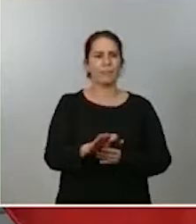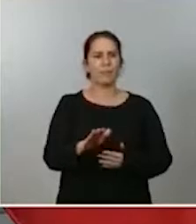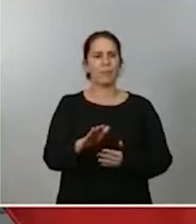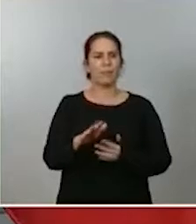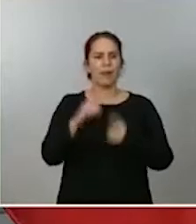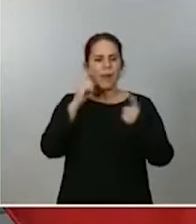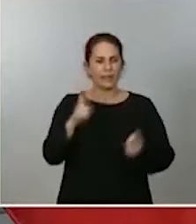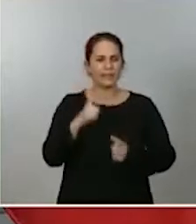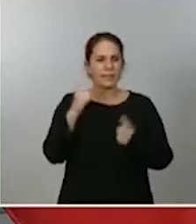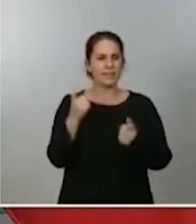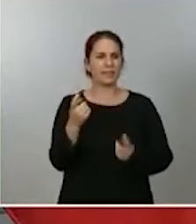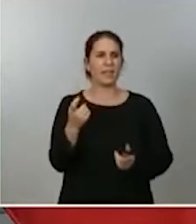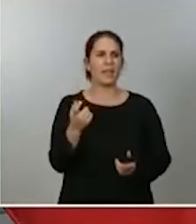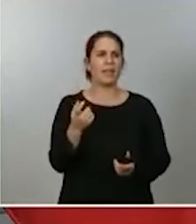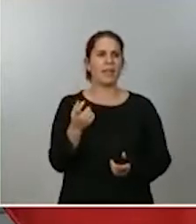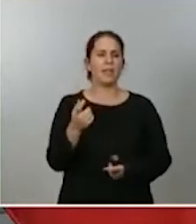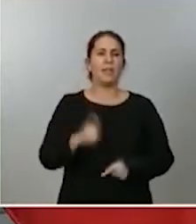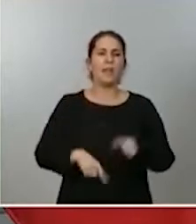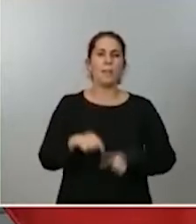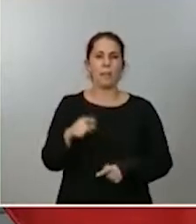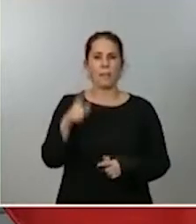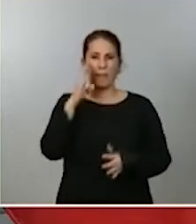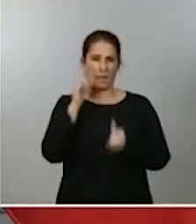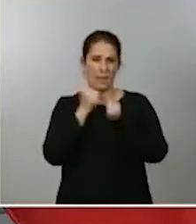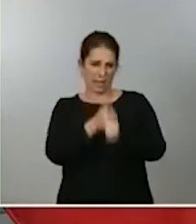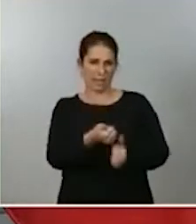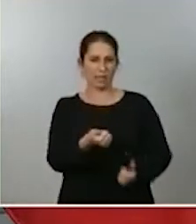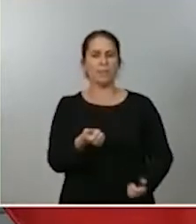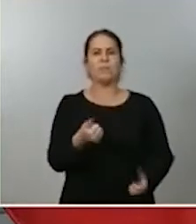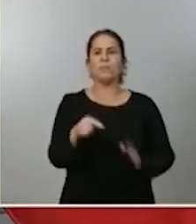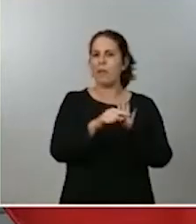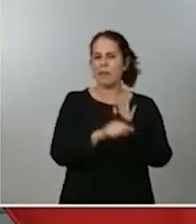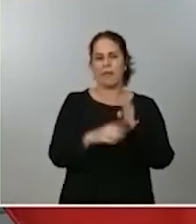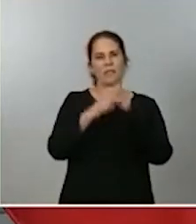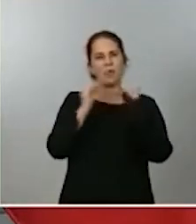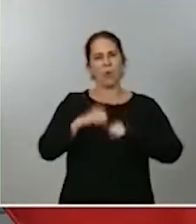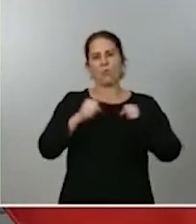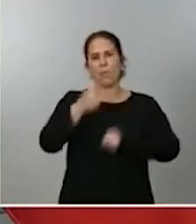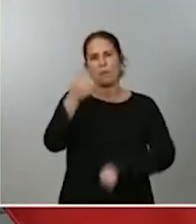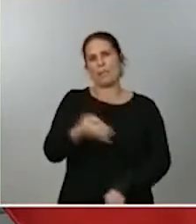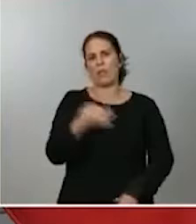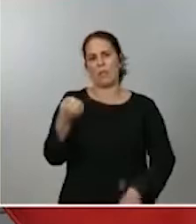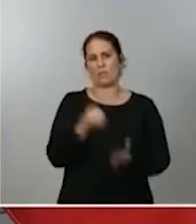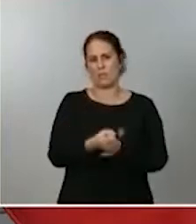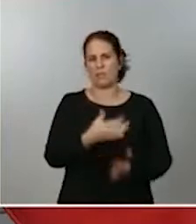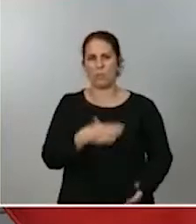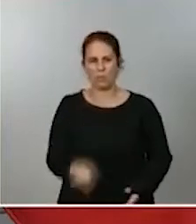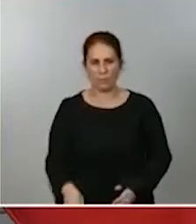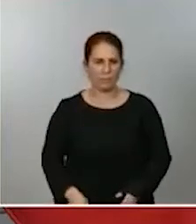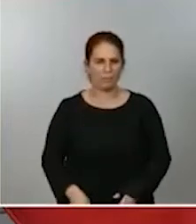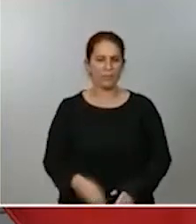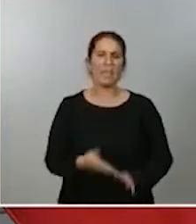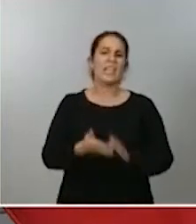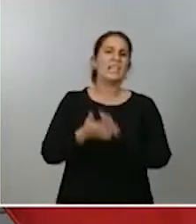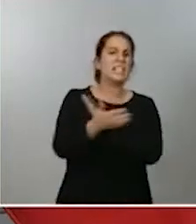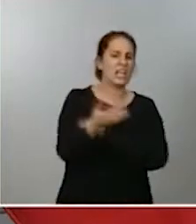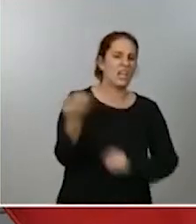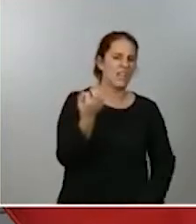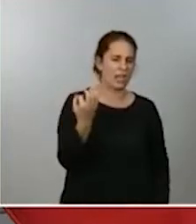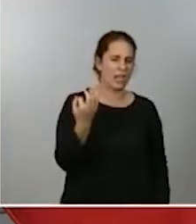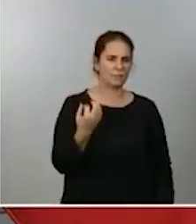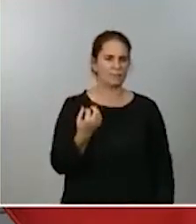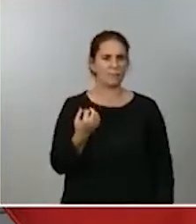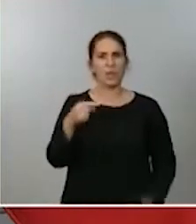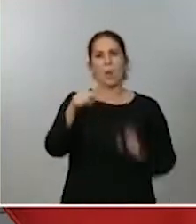función de esa monitorización, las medidas más adecuadas posibles. ¿Esto significa que podemos decir que estas medidas serán